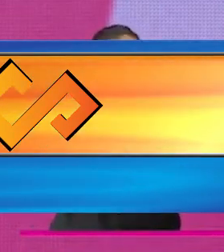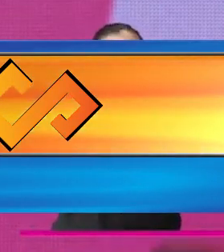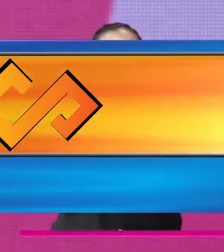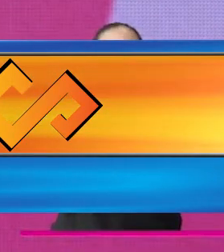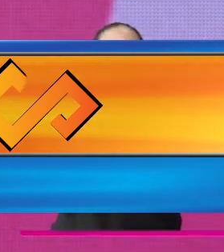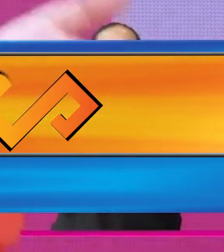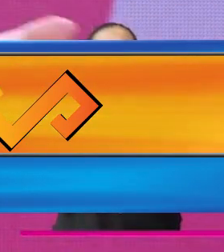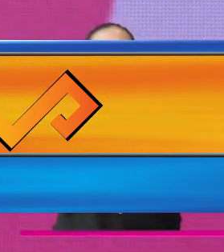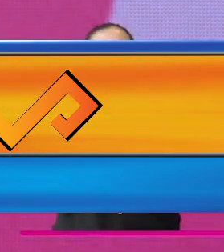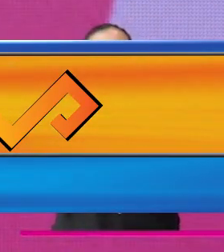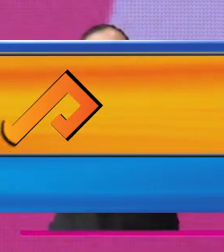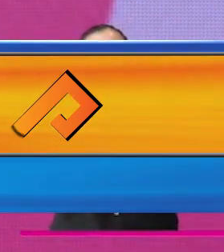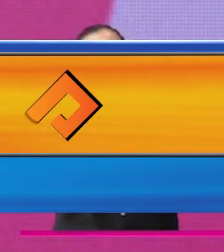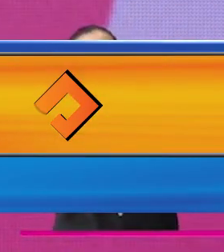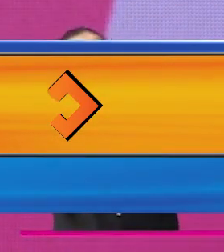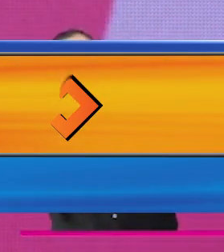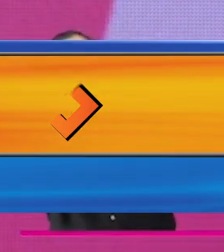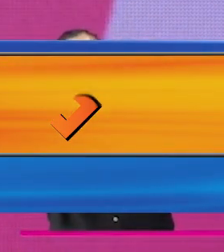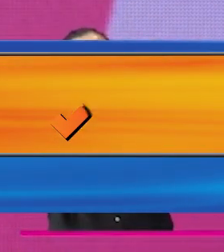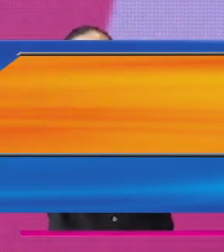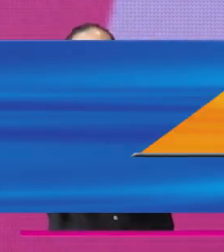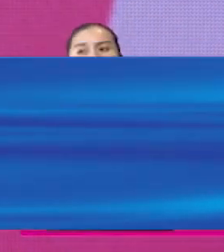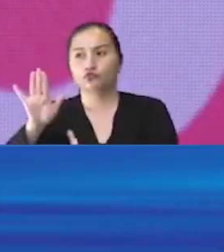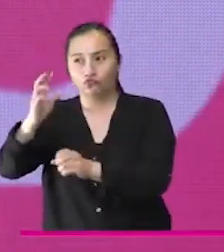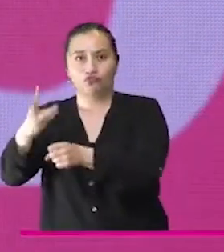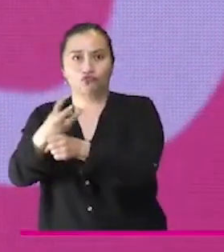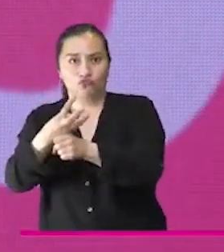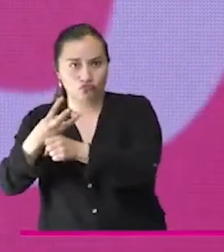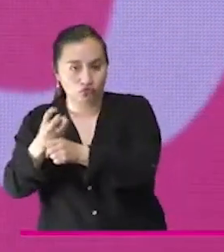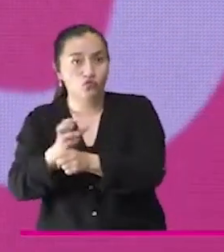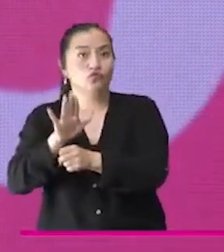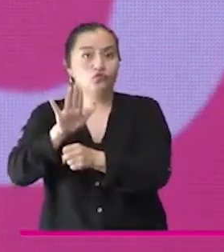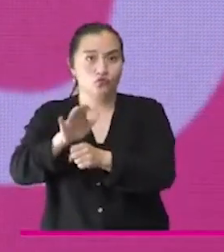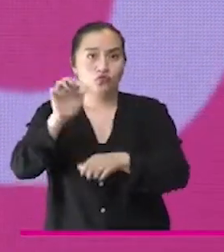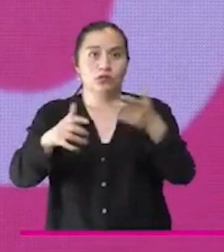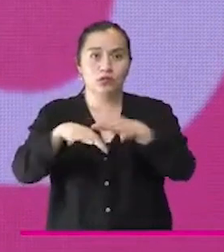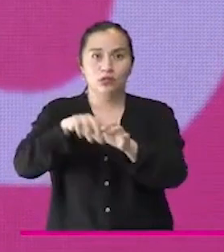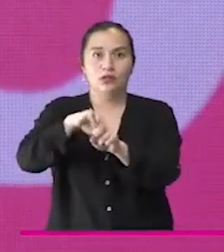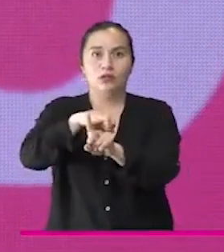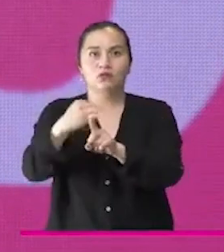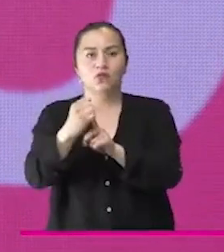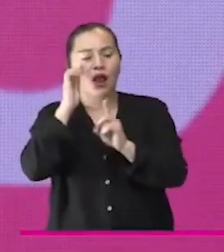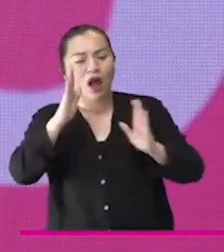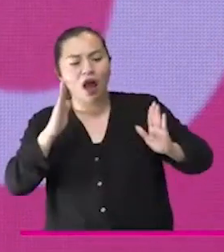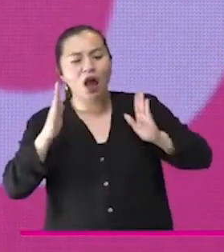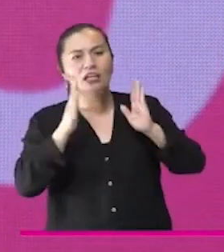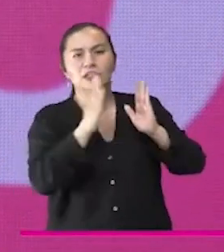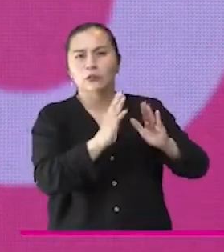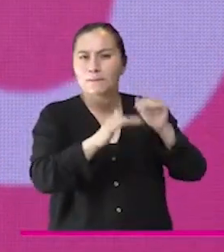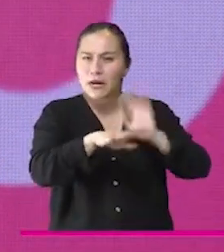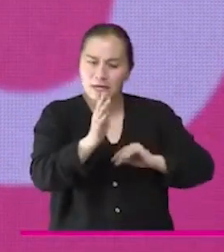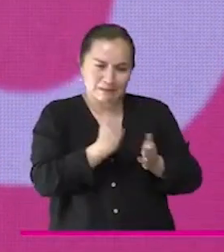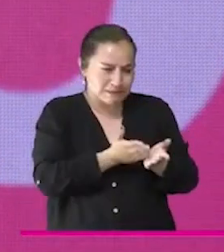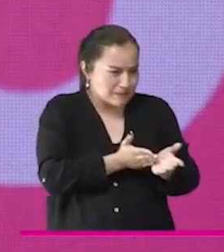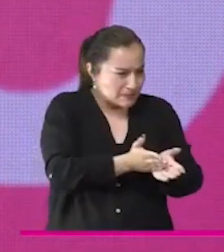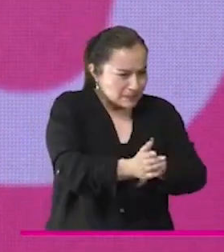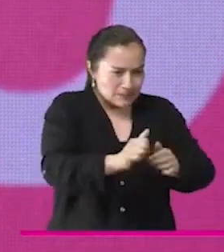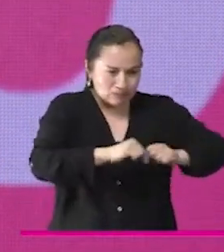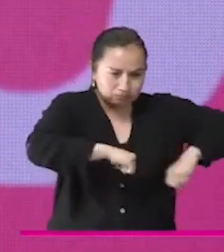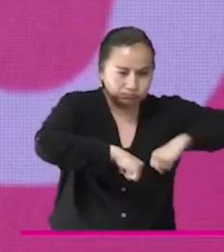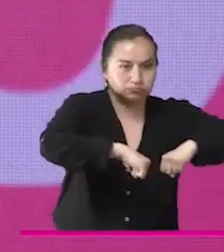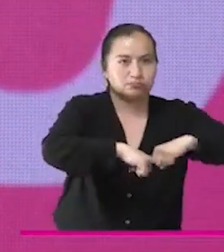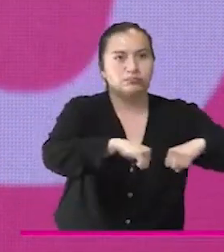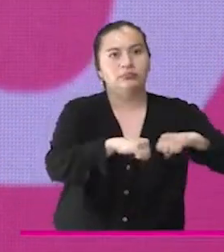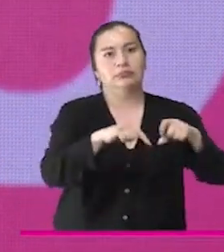que tanto el IDPRON como la Secretaría Distrital de Integración Social atiende de manera permanente en la ciudad. Y hay algo